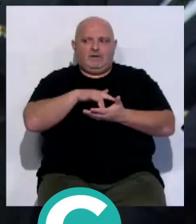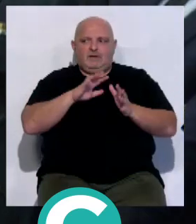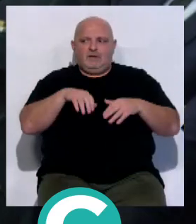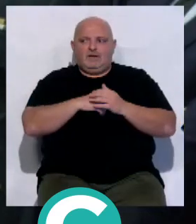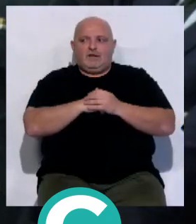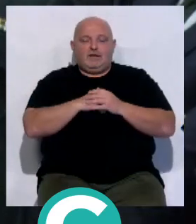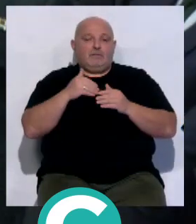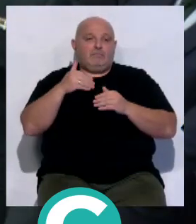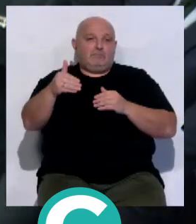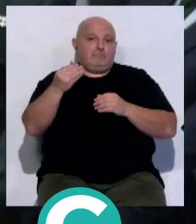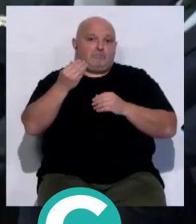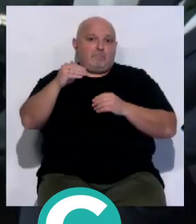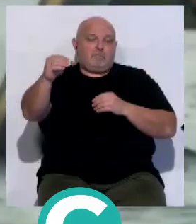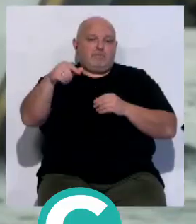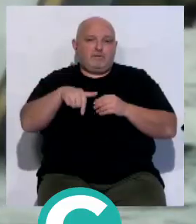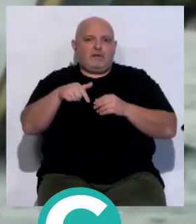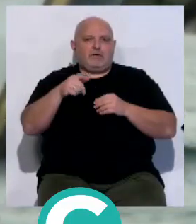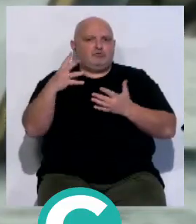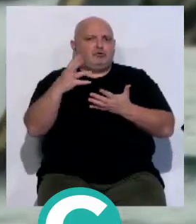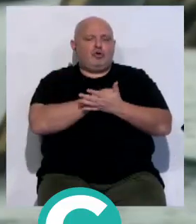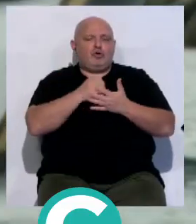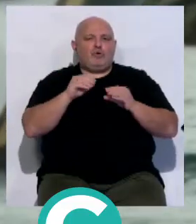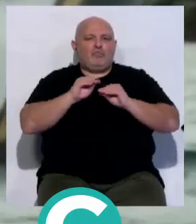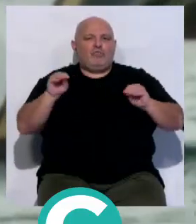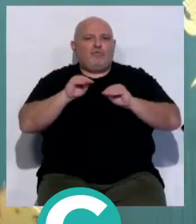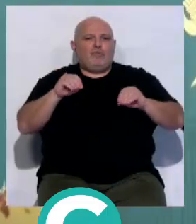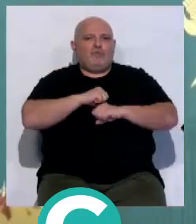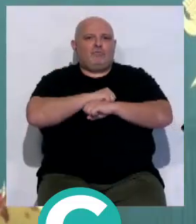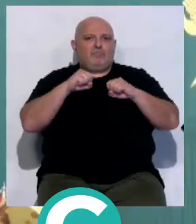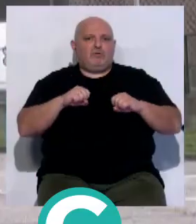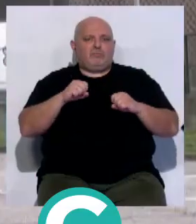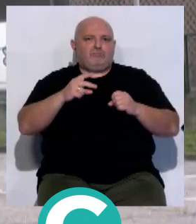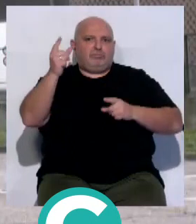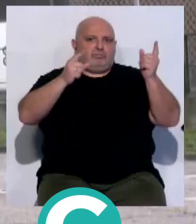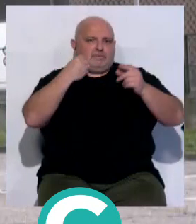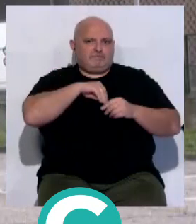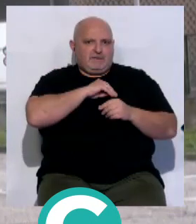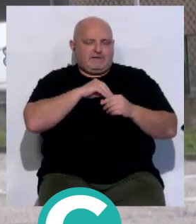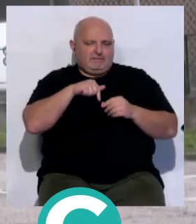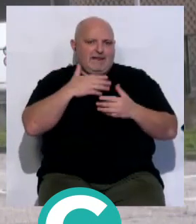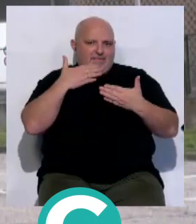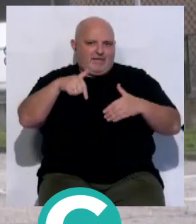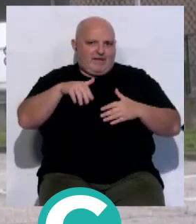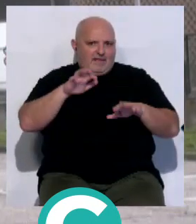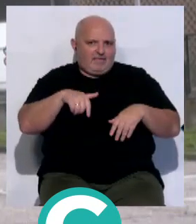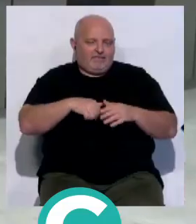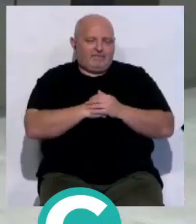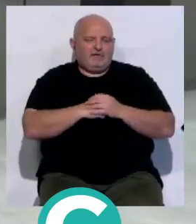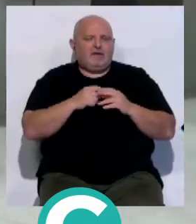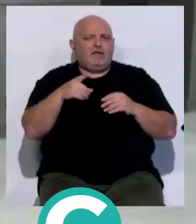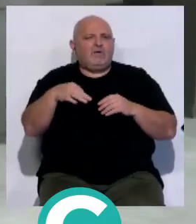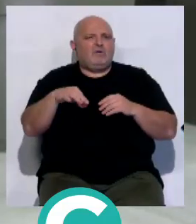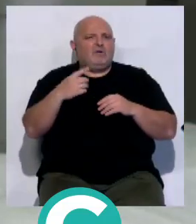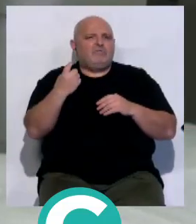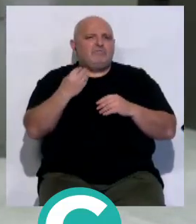Cádiz y los que se vayan incorporando. De aquí salen todos los nuevos componentes, salen de aquí. La ubicación de esta escuela en Cádiz responde no solo a la